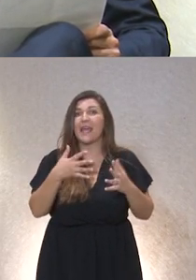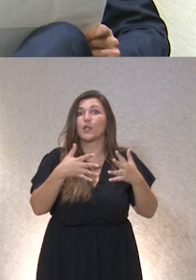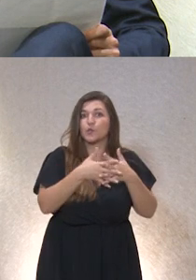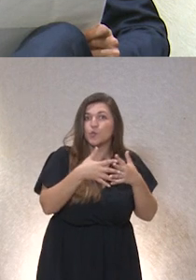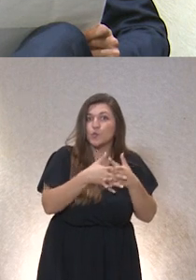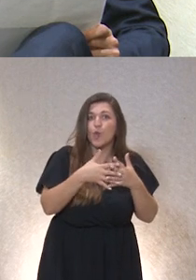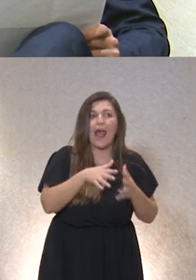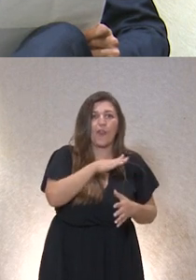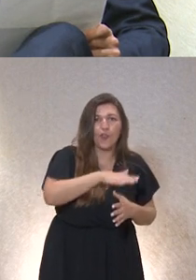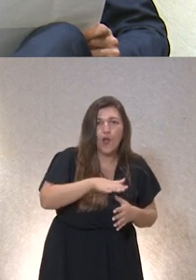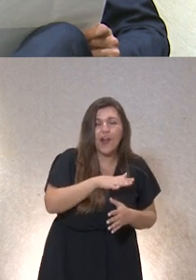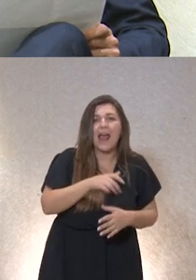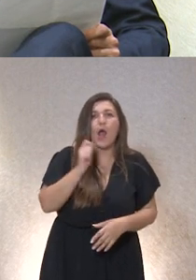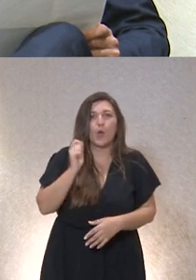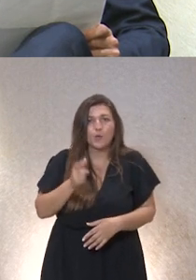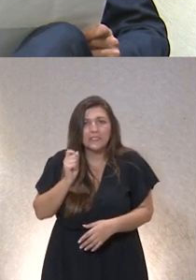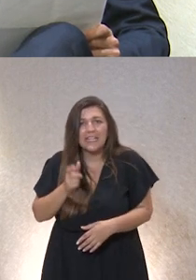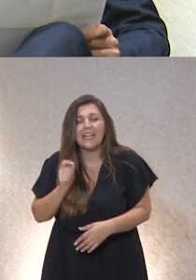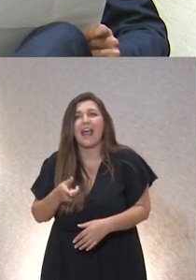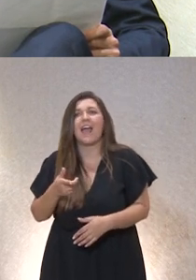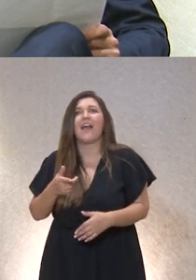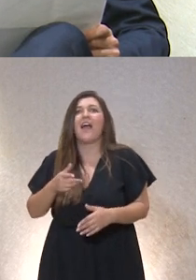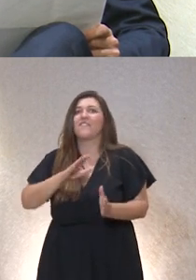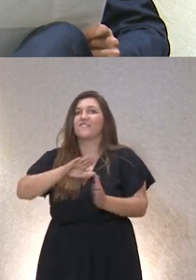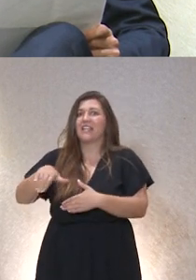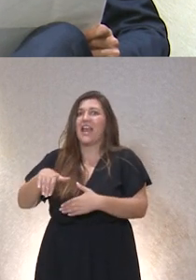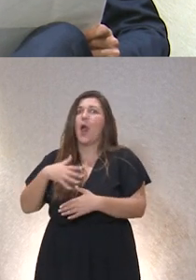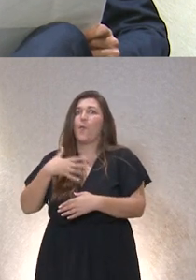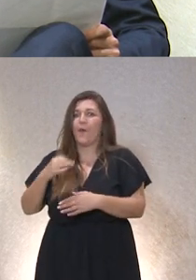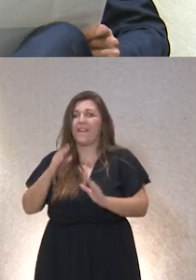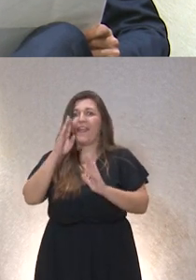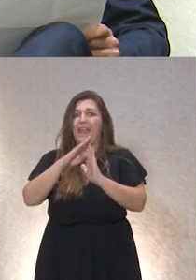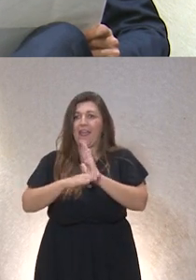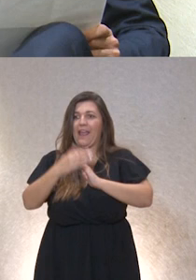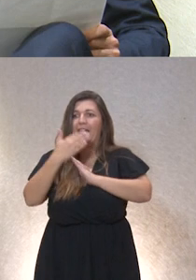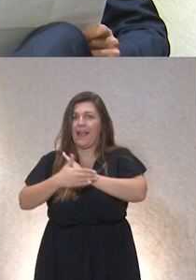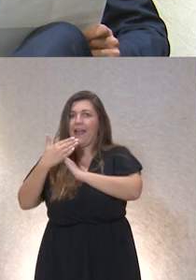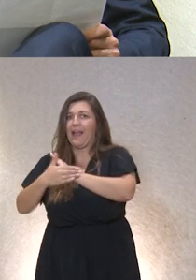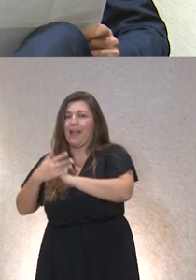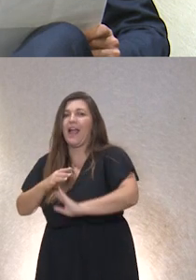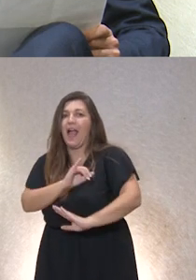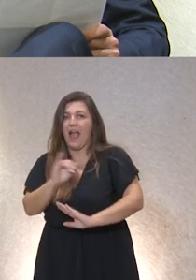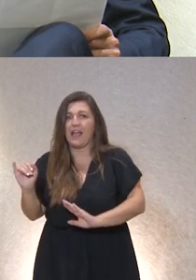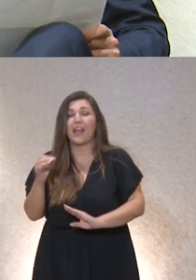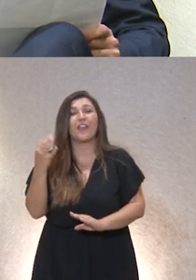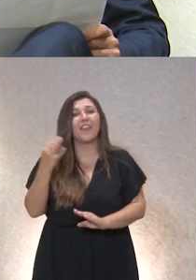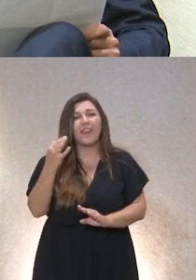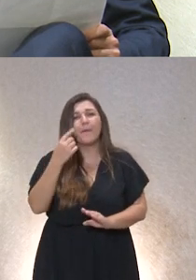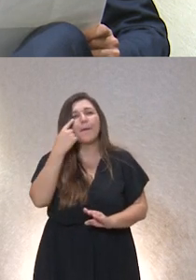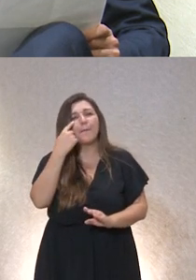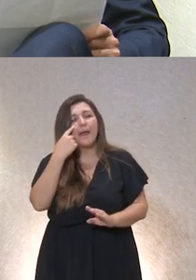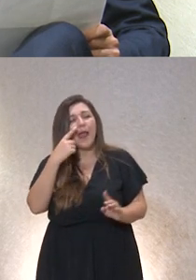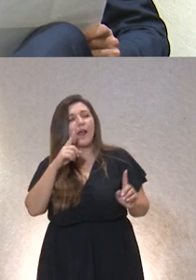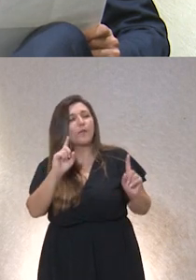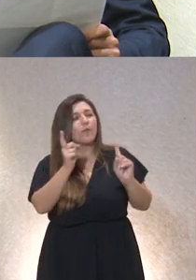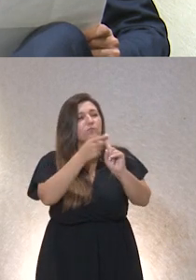como rutinas como crear tal puede eso confundirse un poco con medidas resistivas entonces tenemos que ser quizás un poco más minuciosos en identificarlas porque verdaderamente